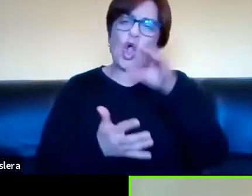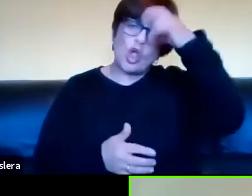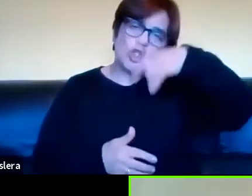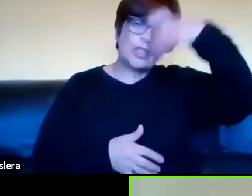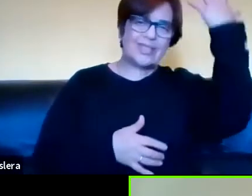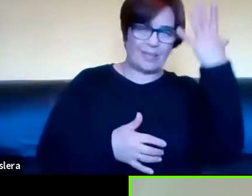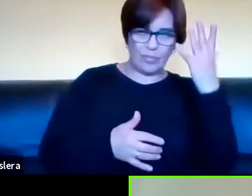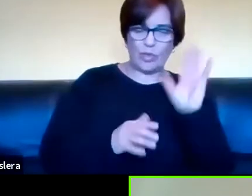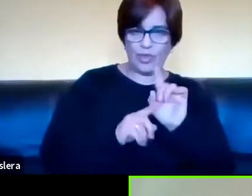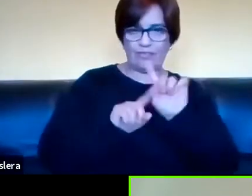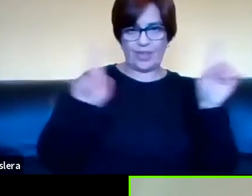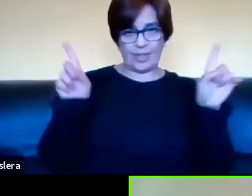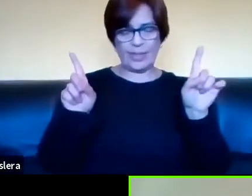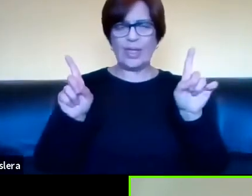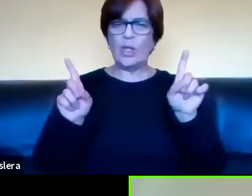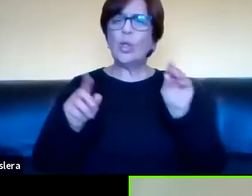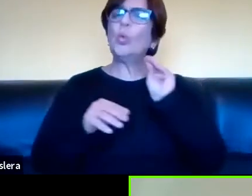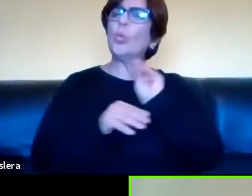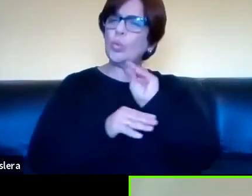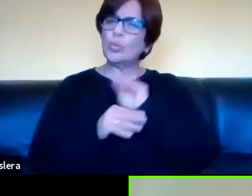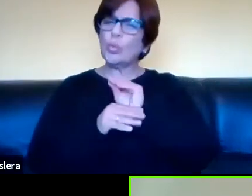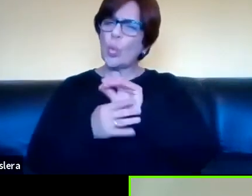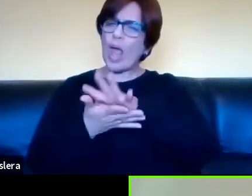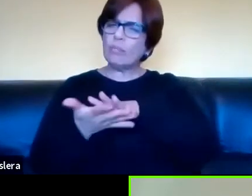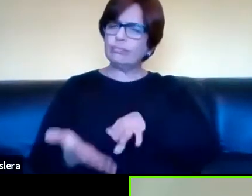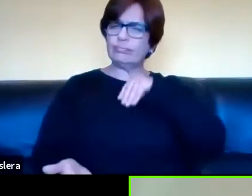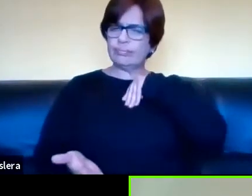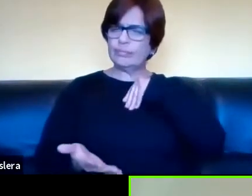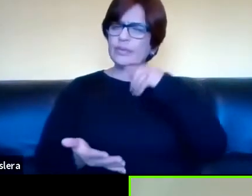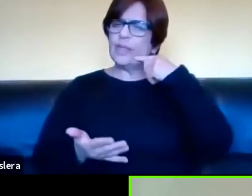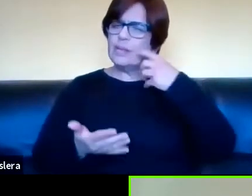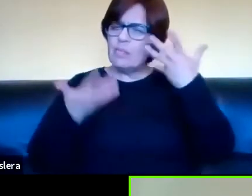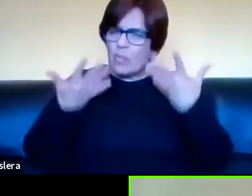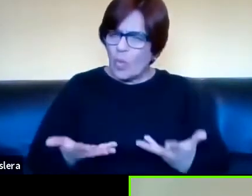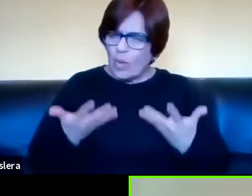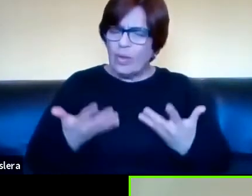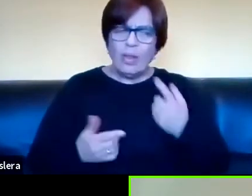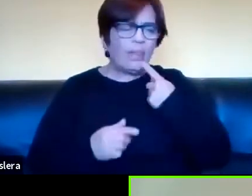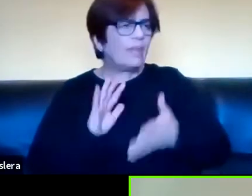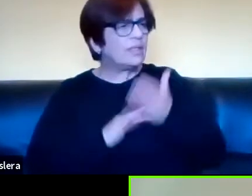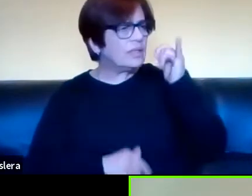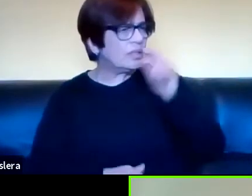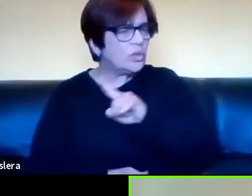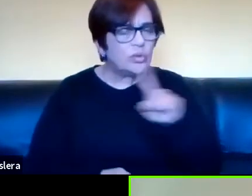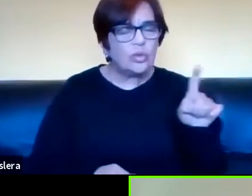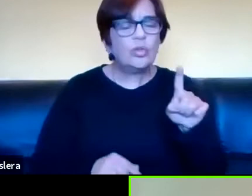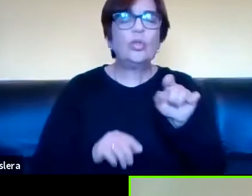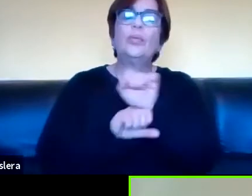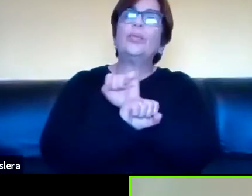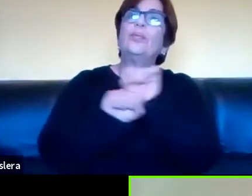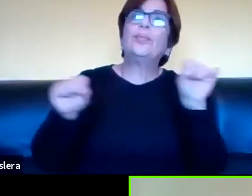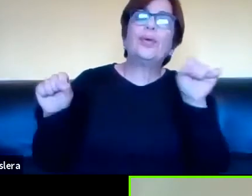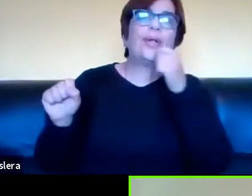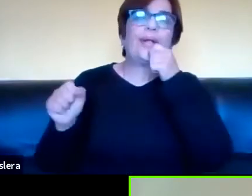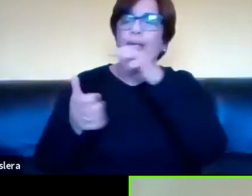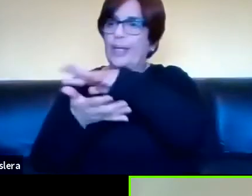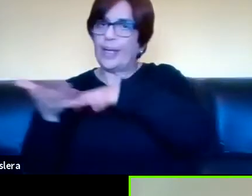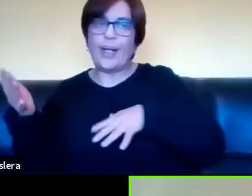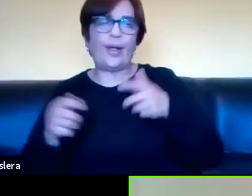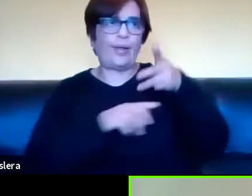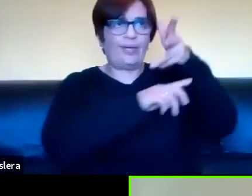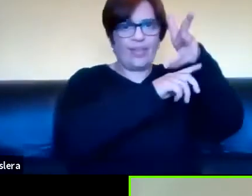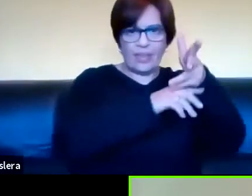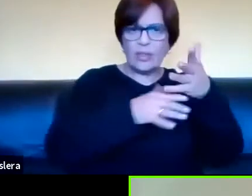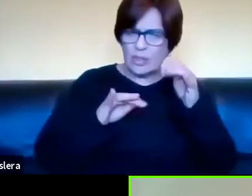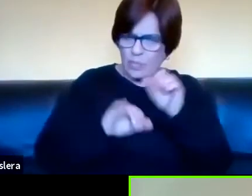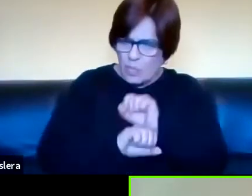letrada a punto de partida de la textualidad diferida, sea esta en escritura o sea esta en videos o en